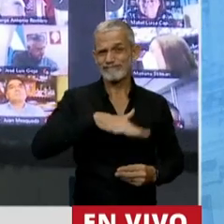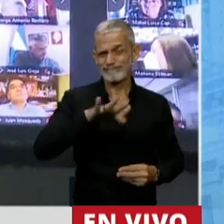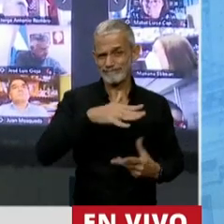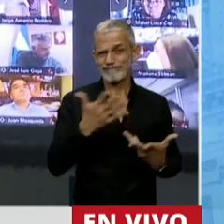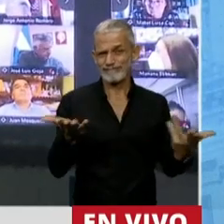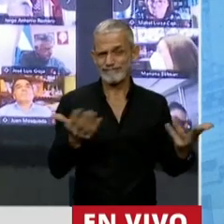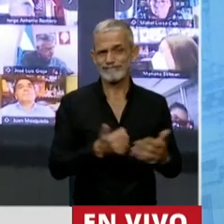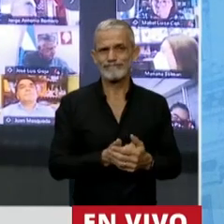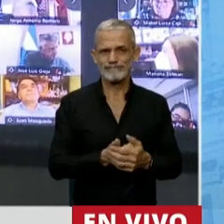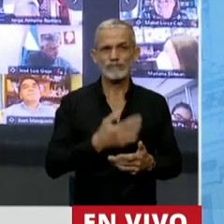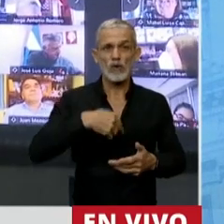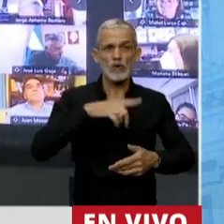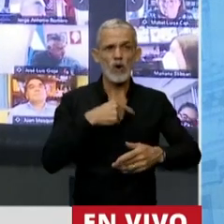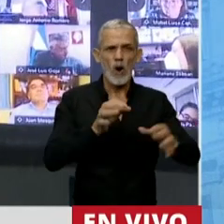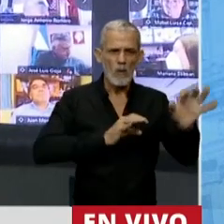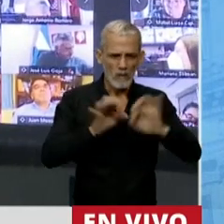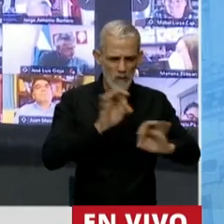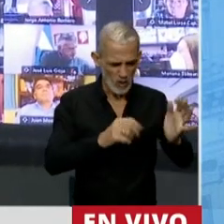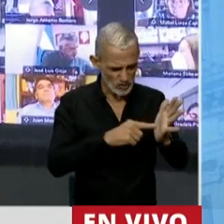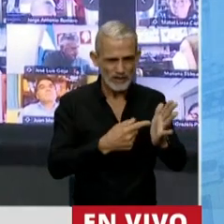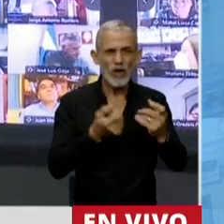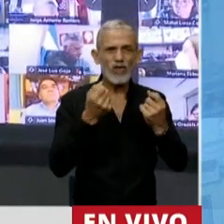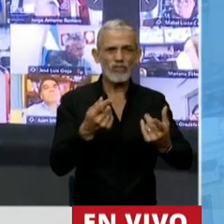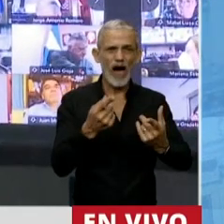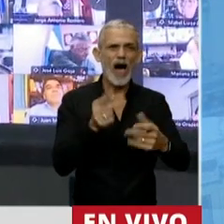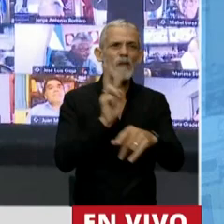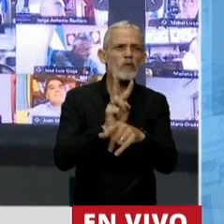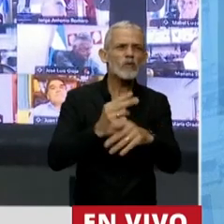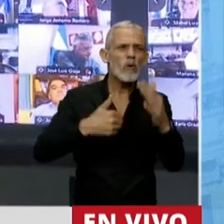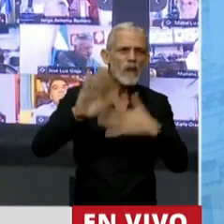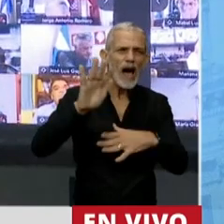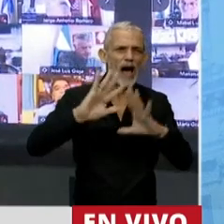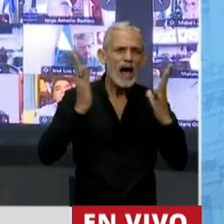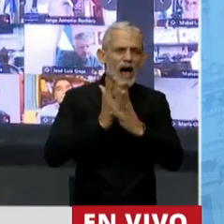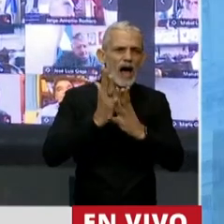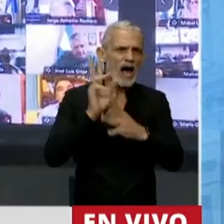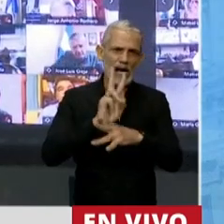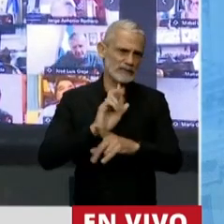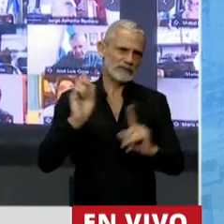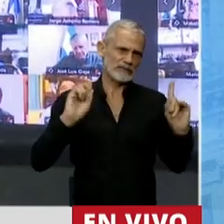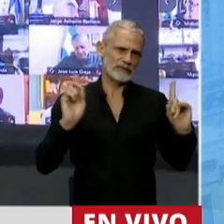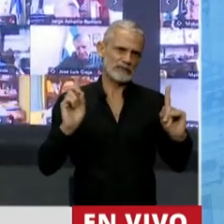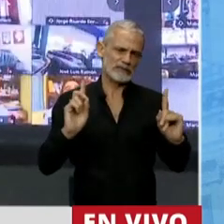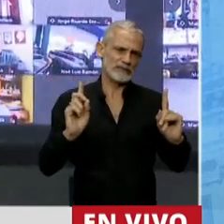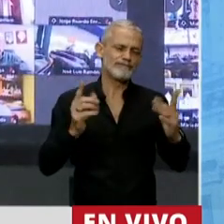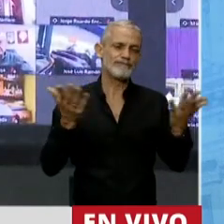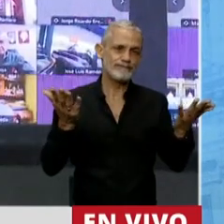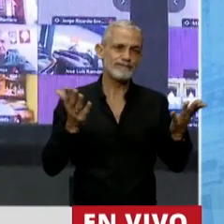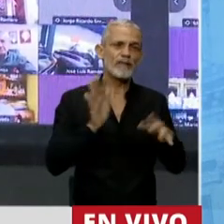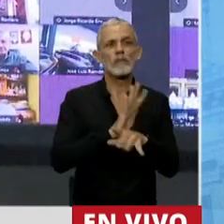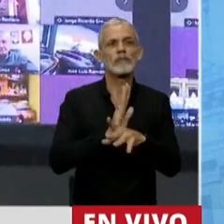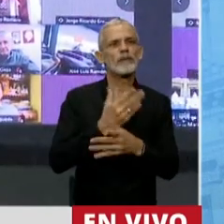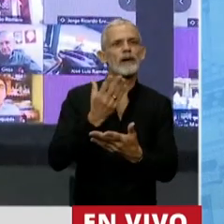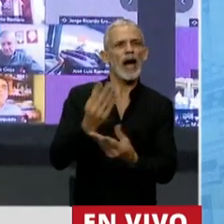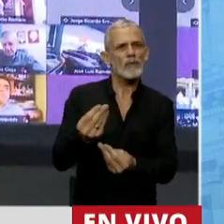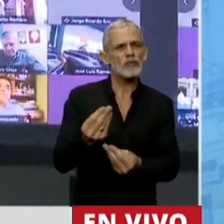que no estábamos con este proyecto otorgando una mayor protección ambiental, y que se respaldaba de